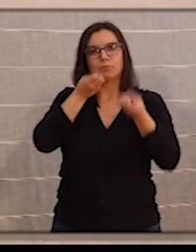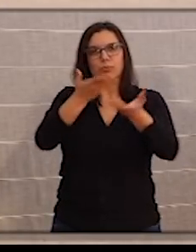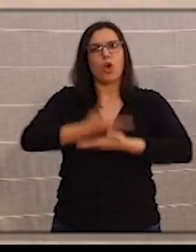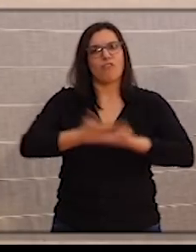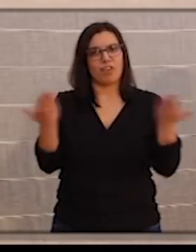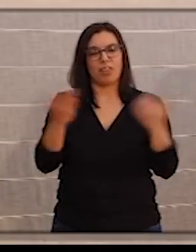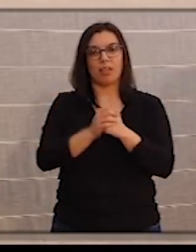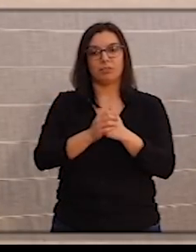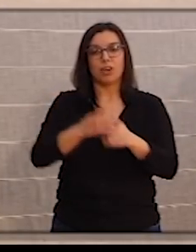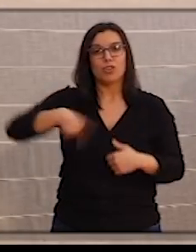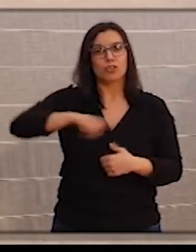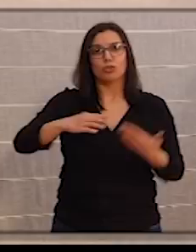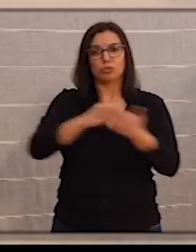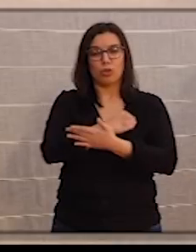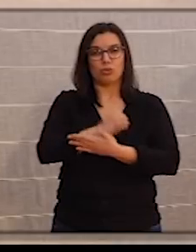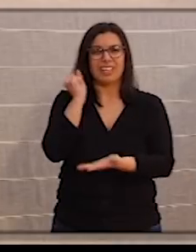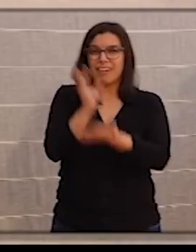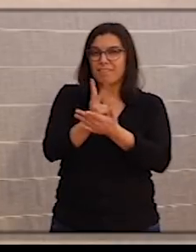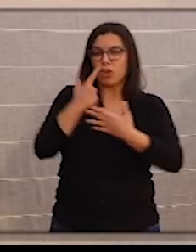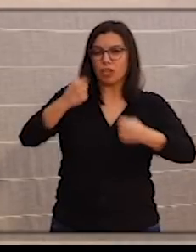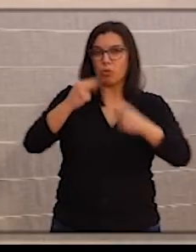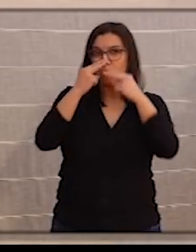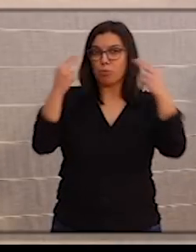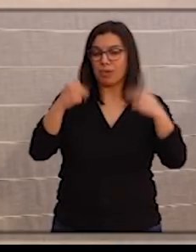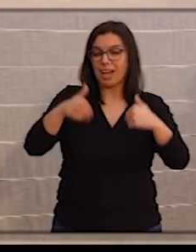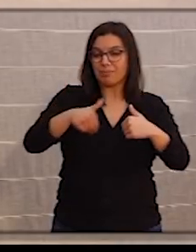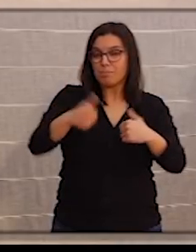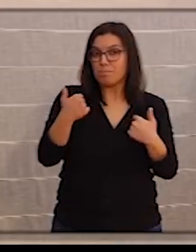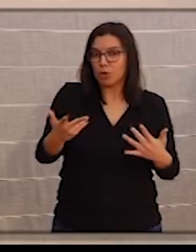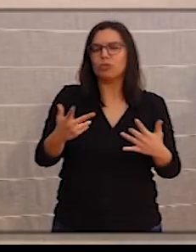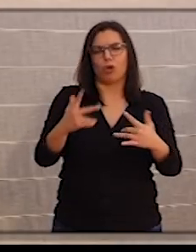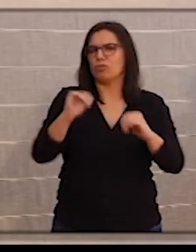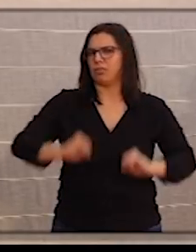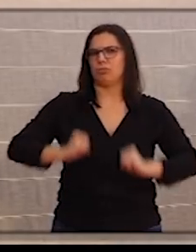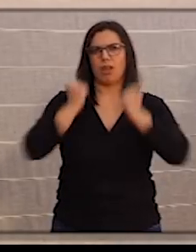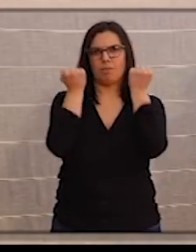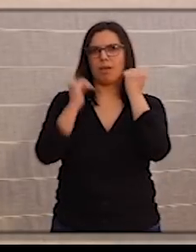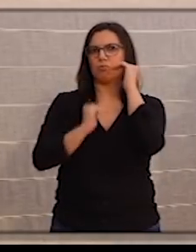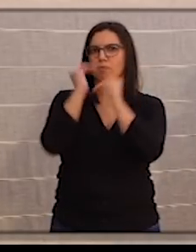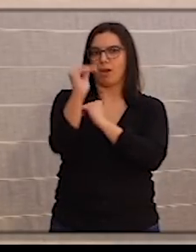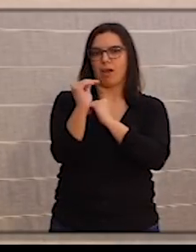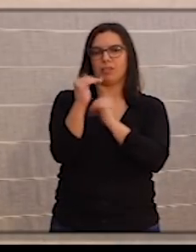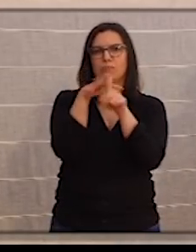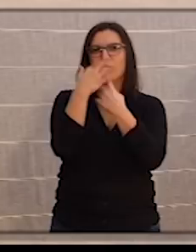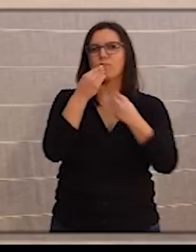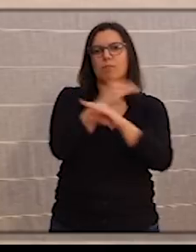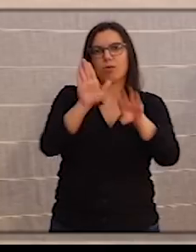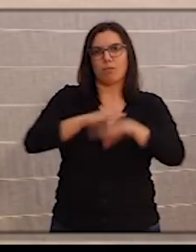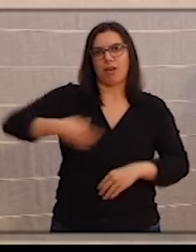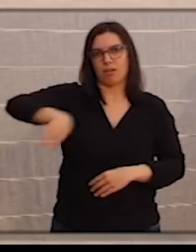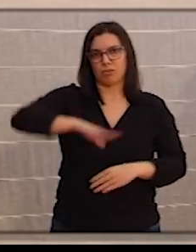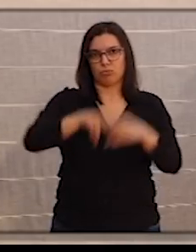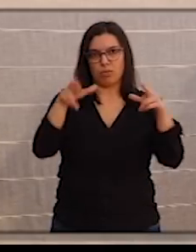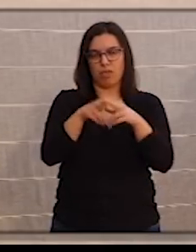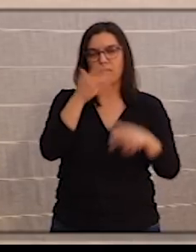superar este desafío de salud pública en el plazo más breve posible y en las mejores condiciones para el conjunto de la sociedad.